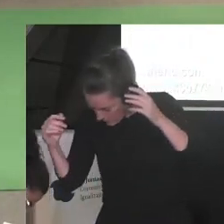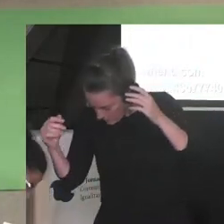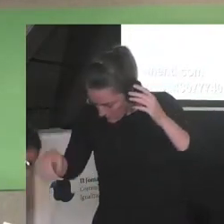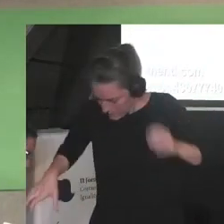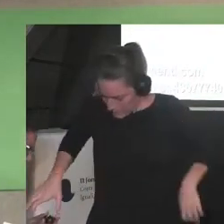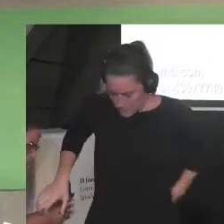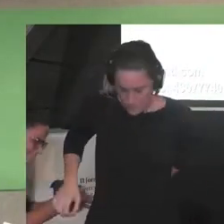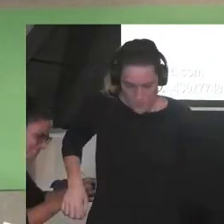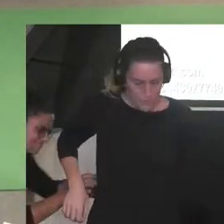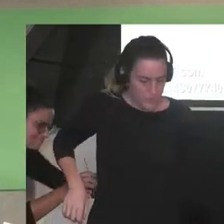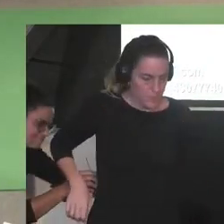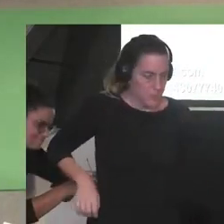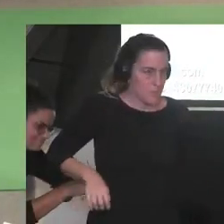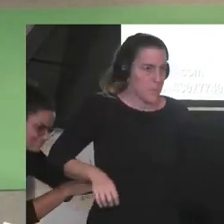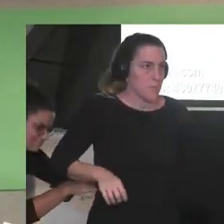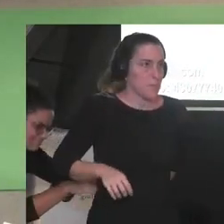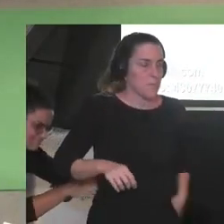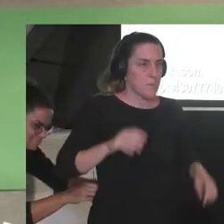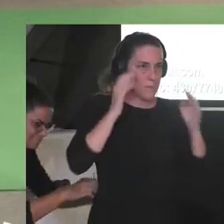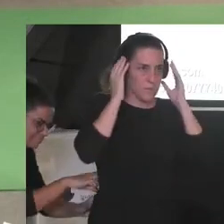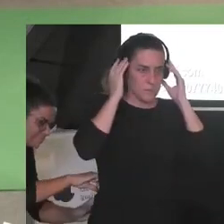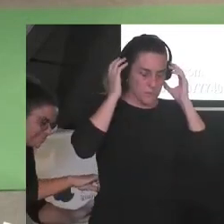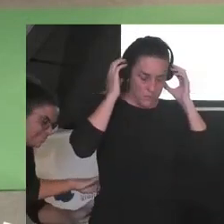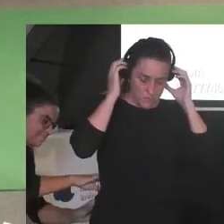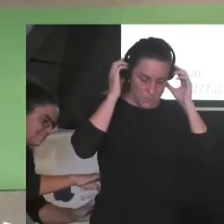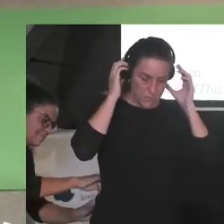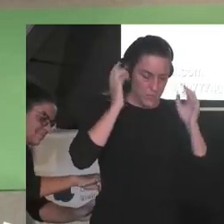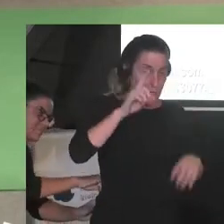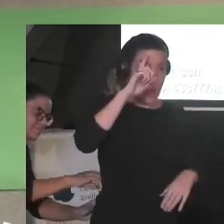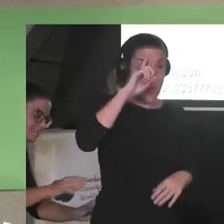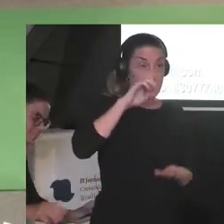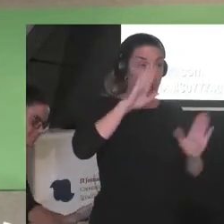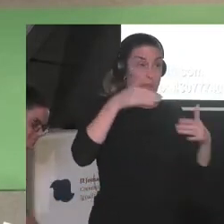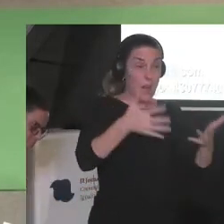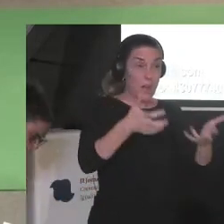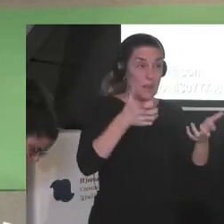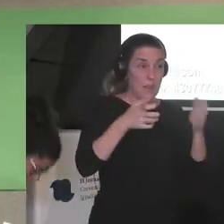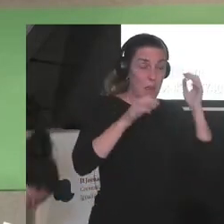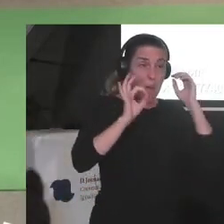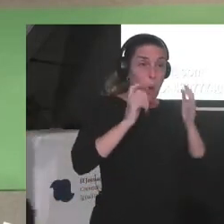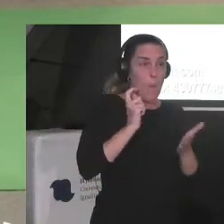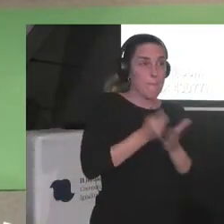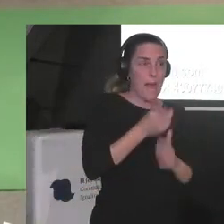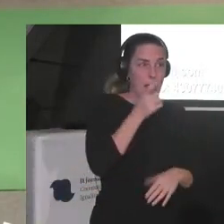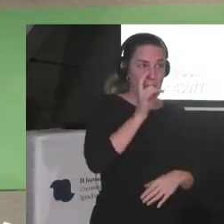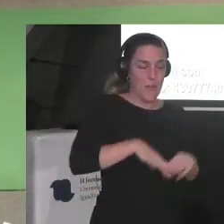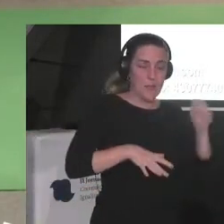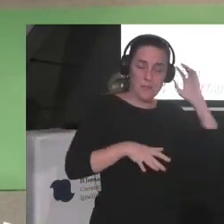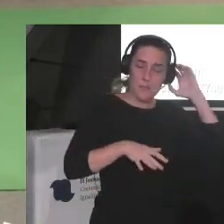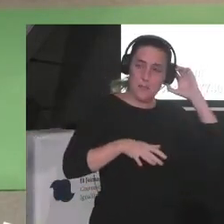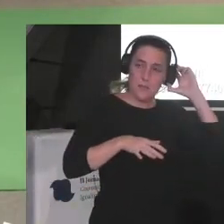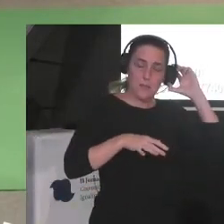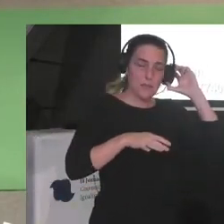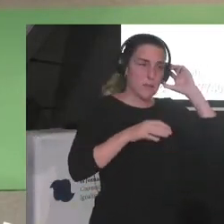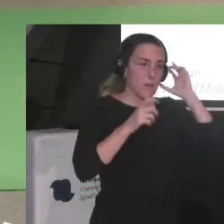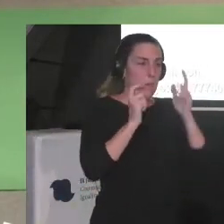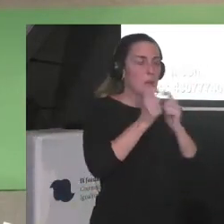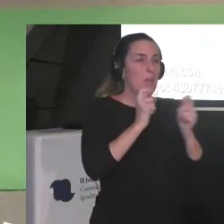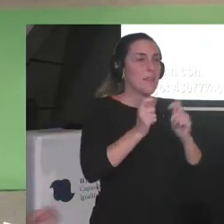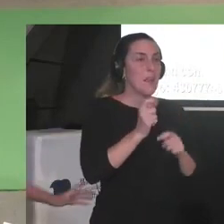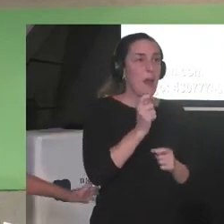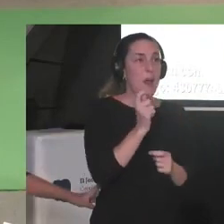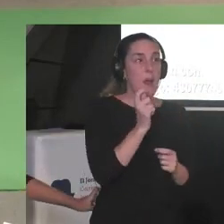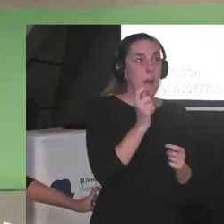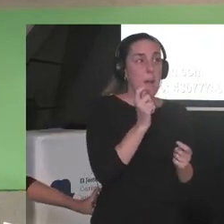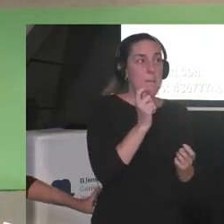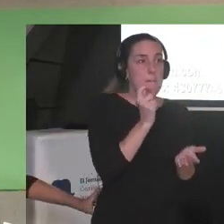no tengo ni idea si esto es rentable de dónde viene el dinero quién paga esto quién paga los periodistas cuántos periodistas hay una reacción de